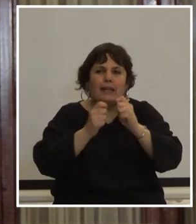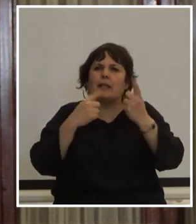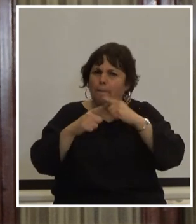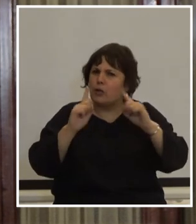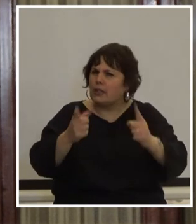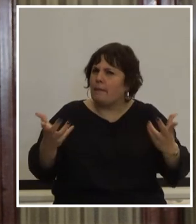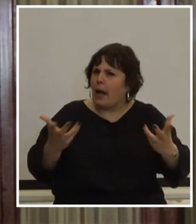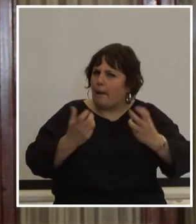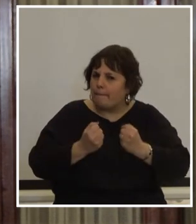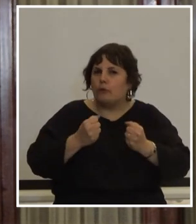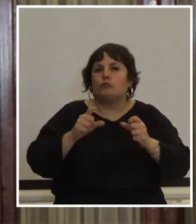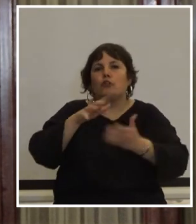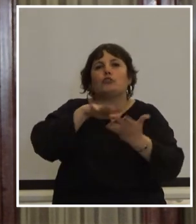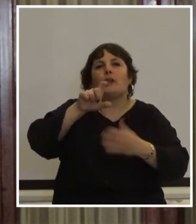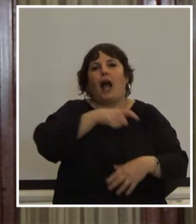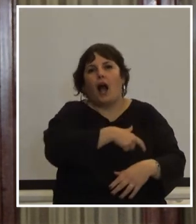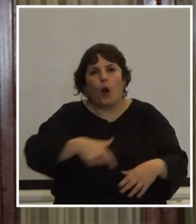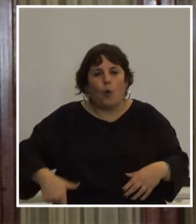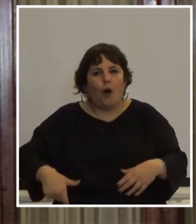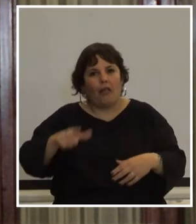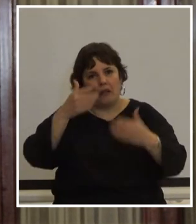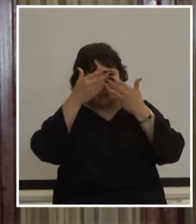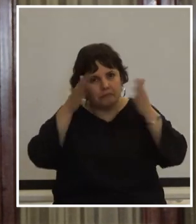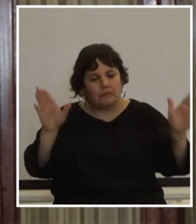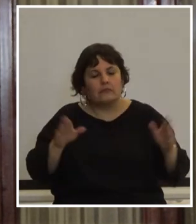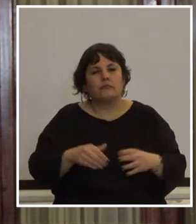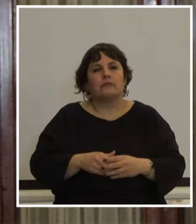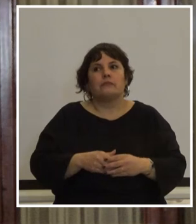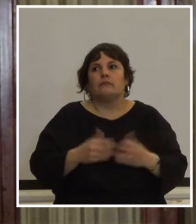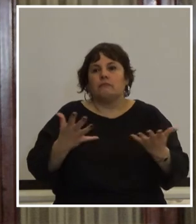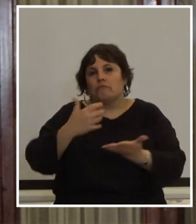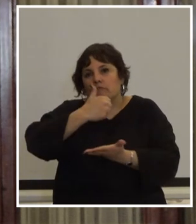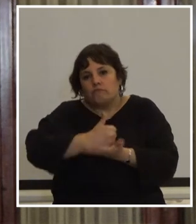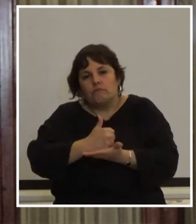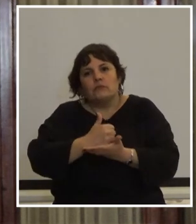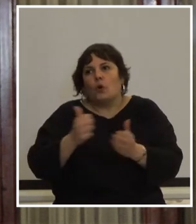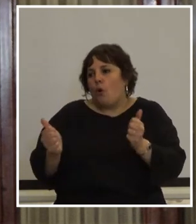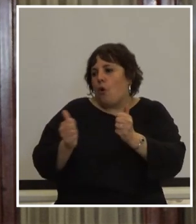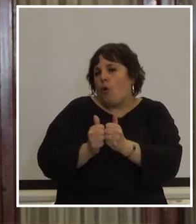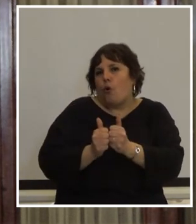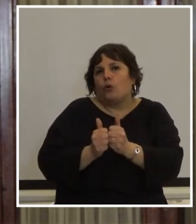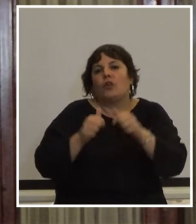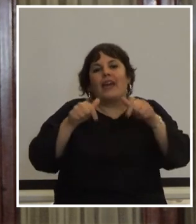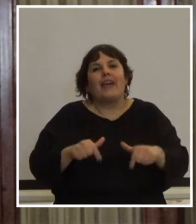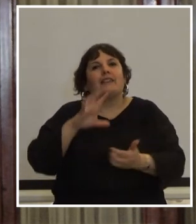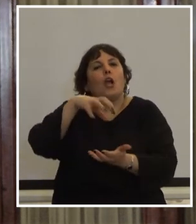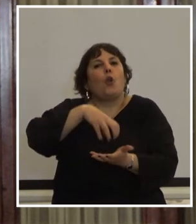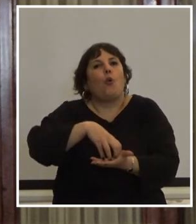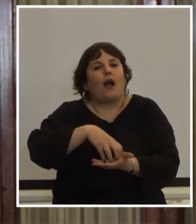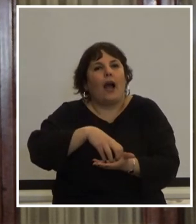también del Zonal Aguada con toda su amplitud estemos juntos para en este lugar